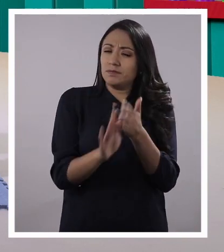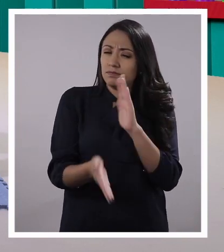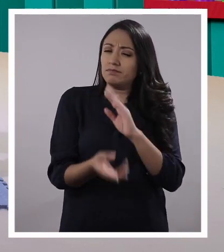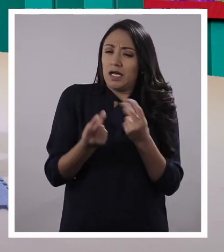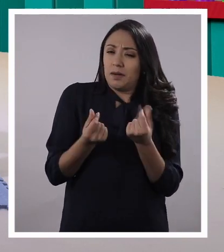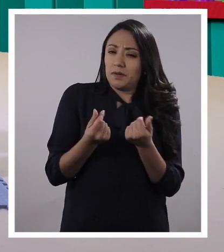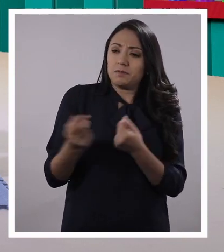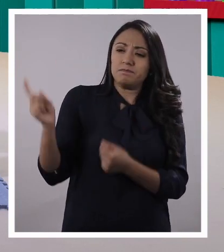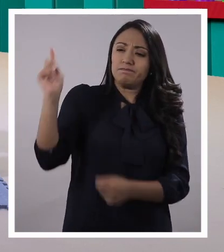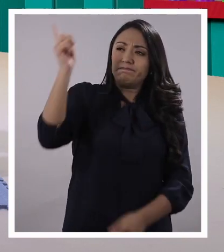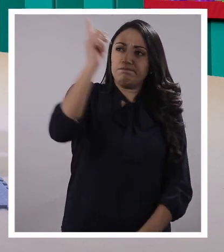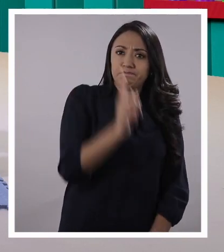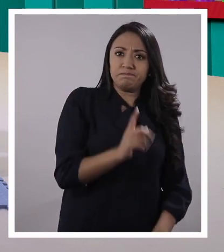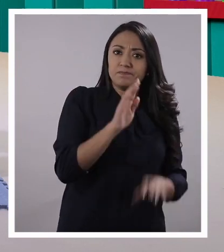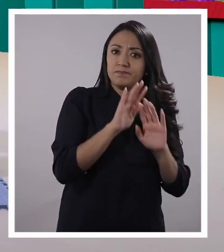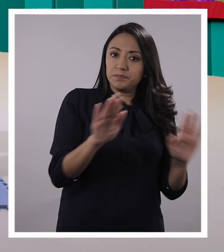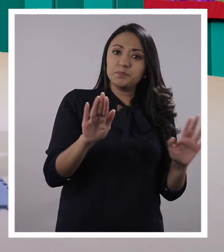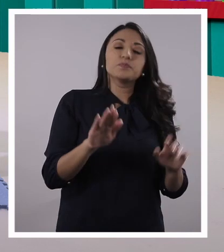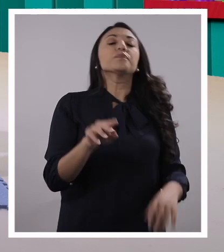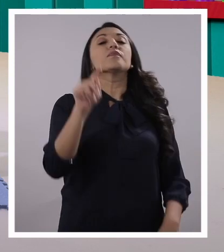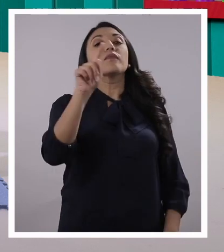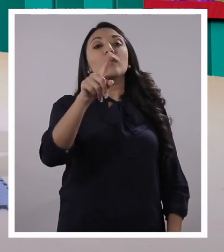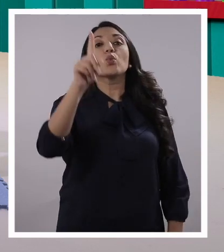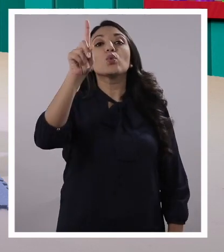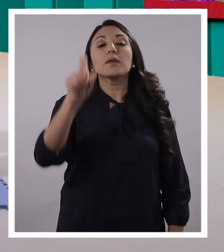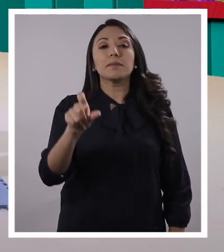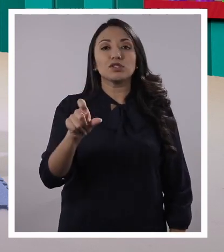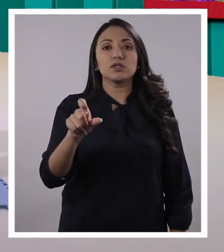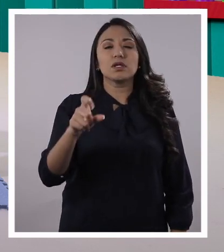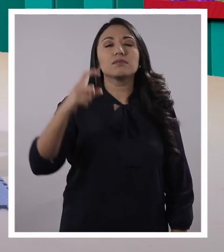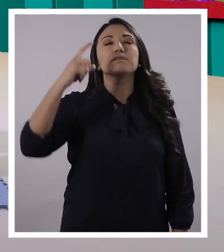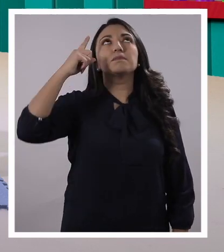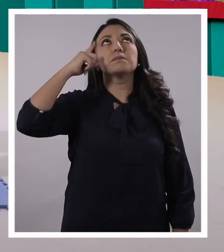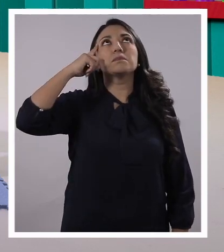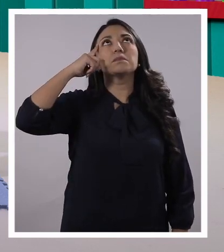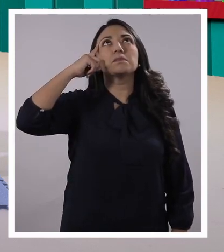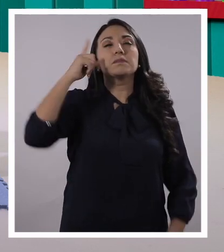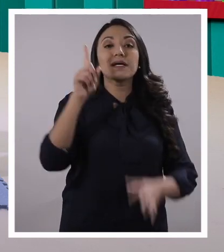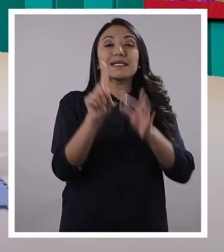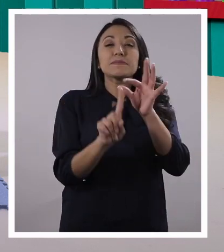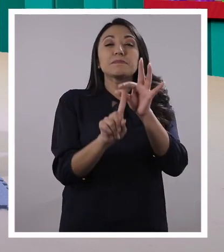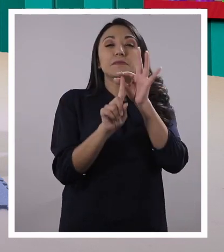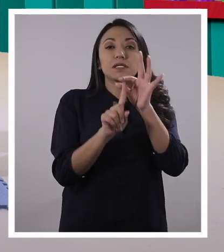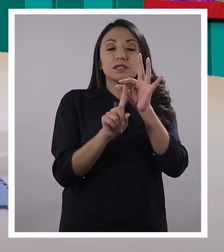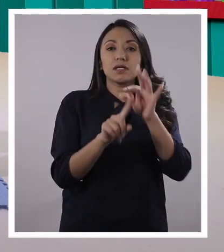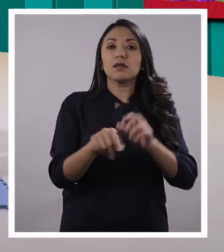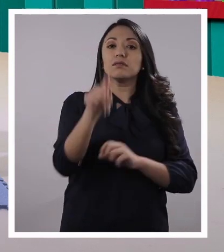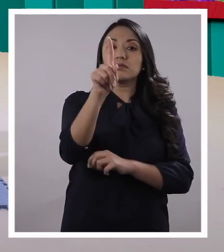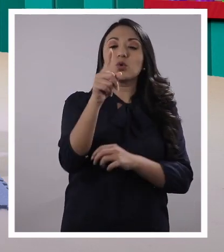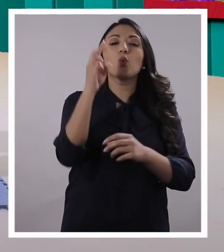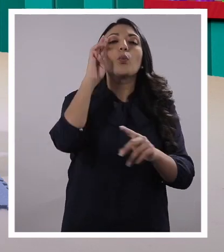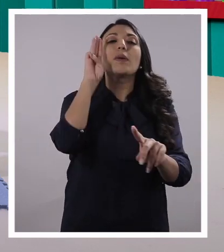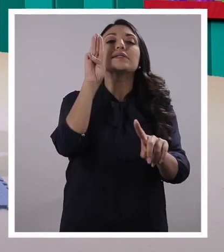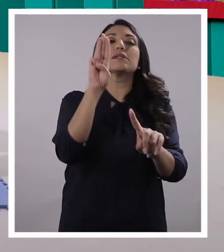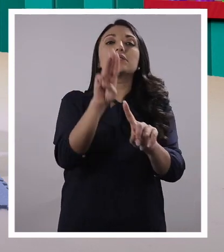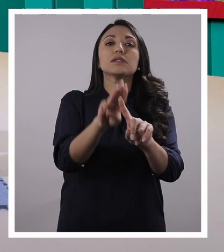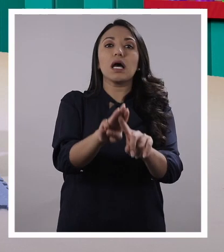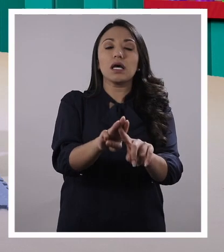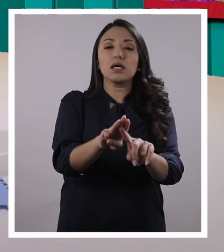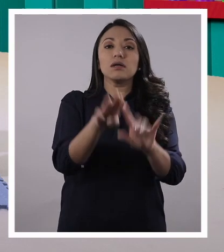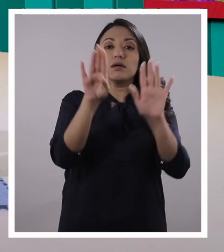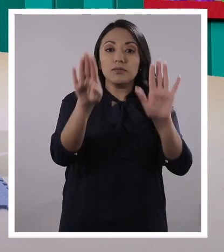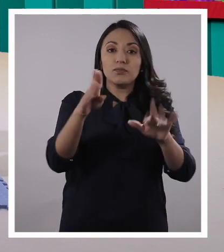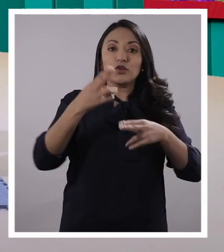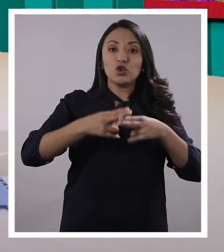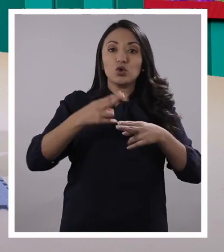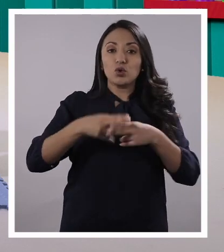corran, corran. Y, Panchito, pensando en una persona muy especial de tu familia, le vamos a dedicar un mensaje. Esto se